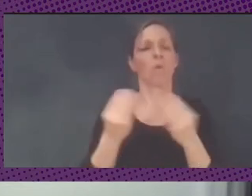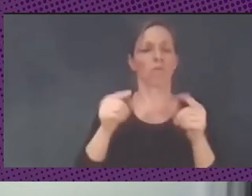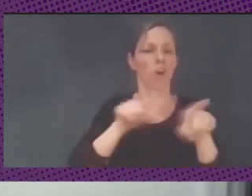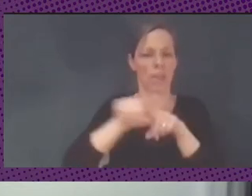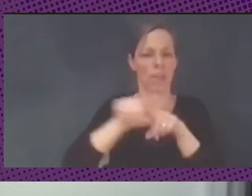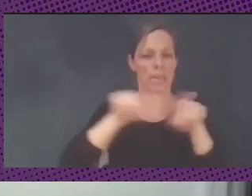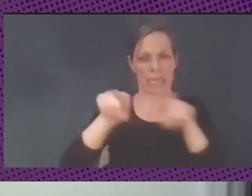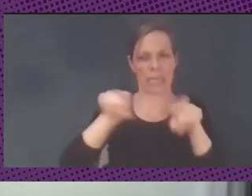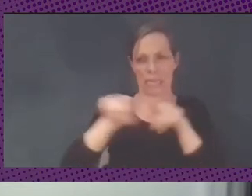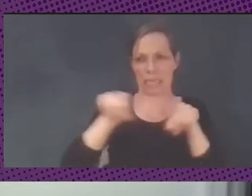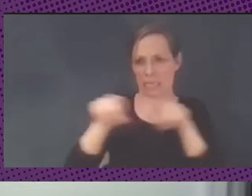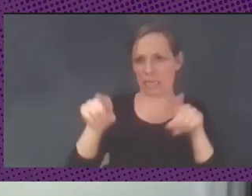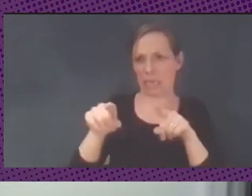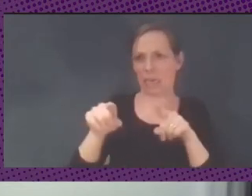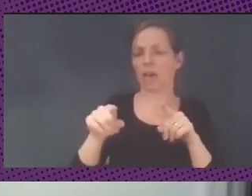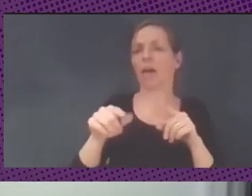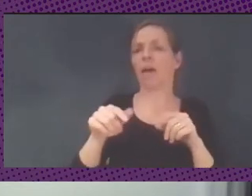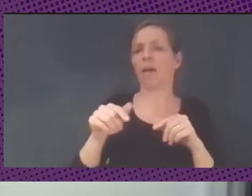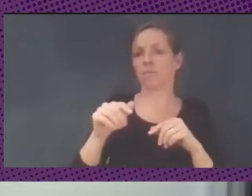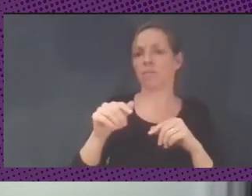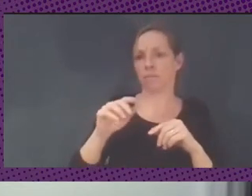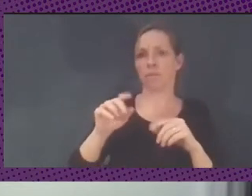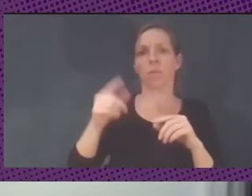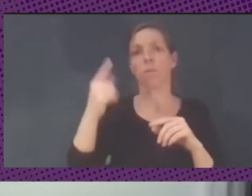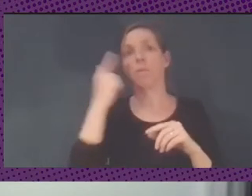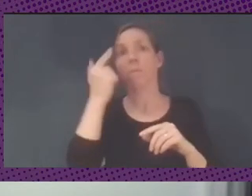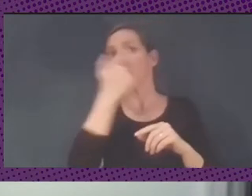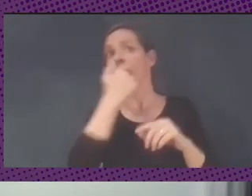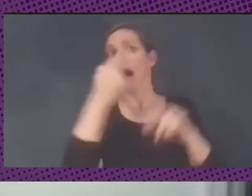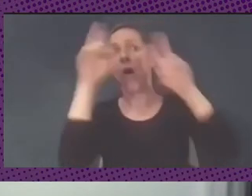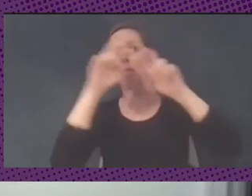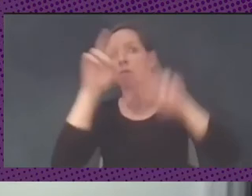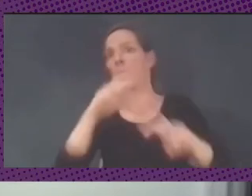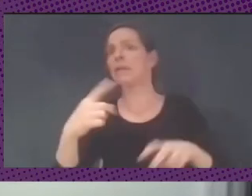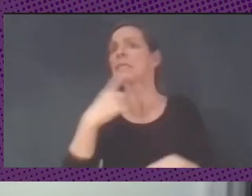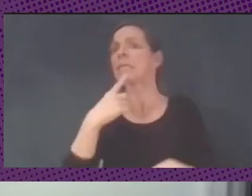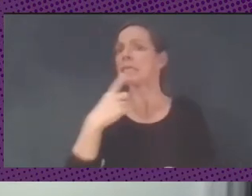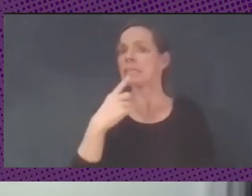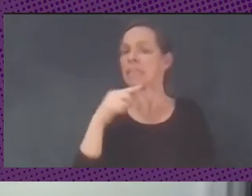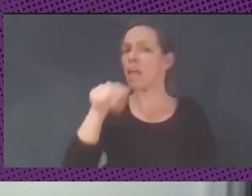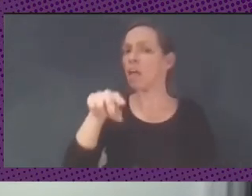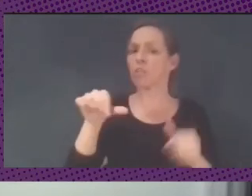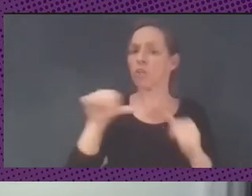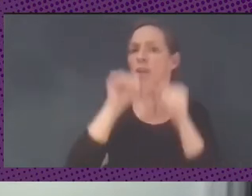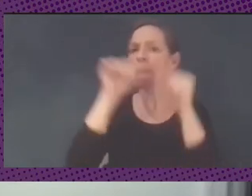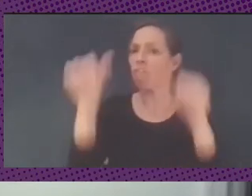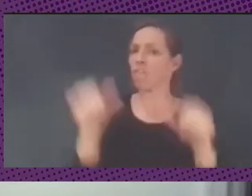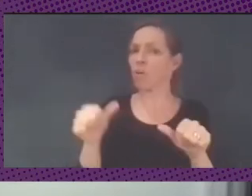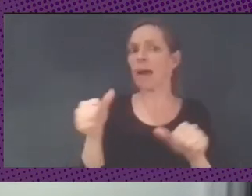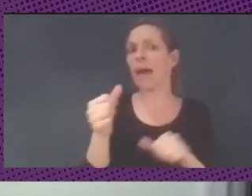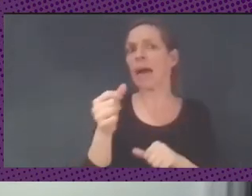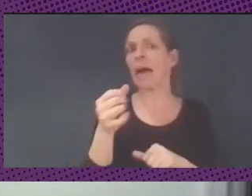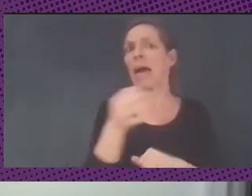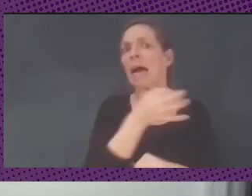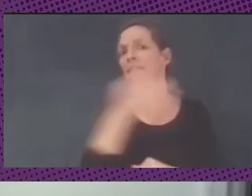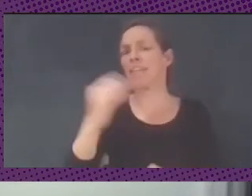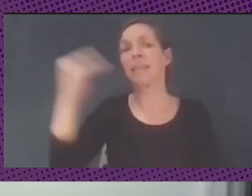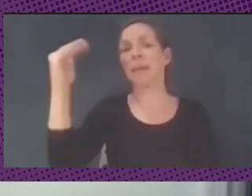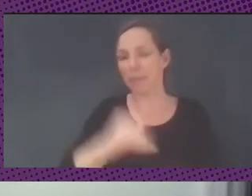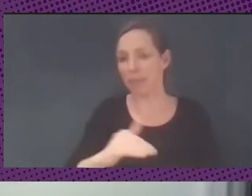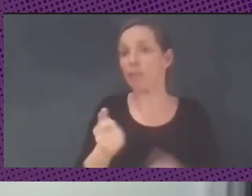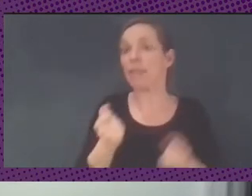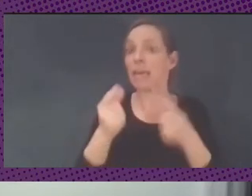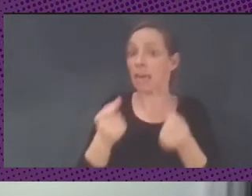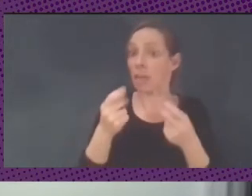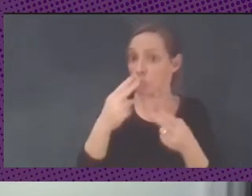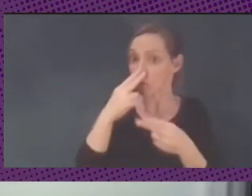hay reportes de European Court of Auditors que dicen que es una forma mucho menos eficiente de gastar dinero público porque al final